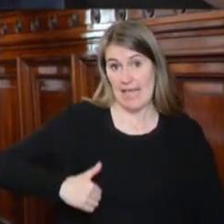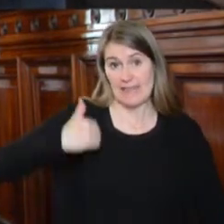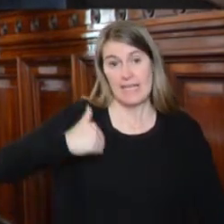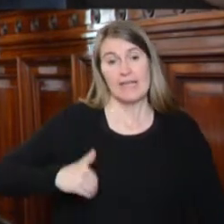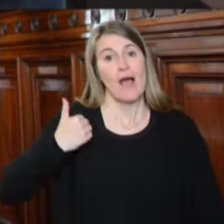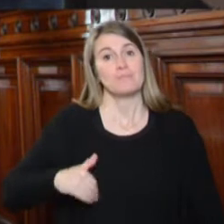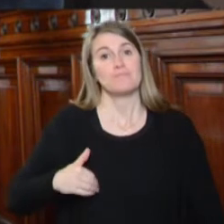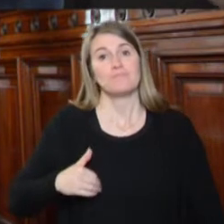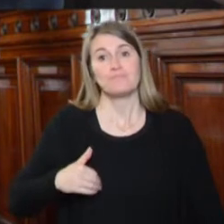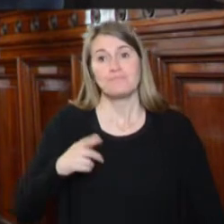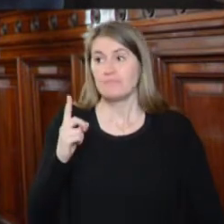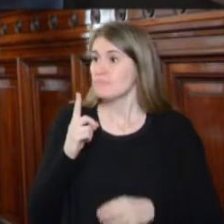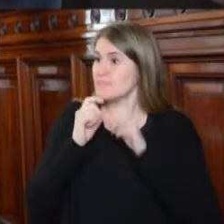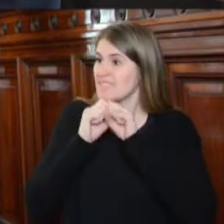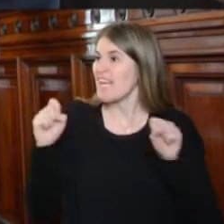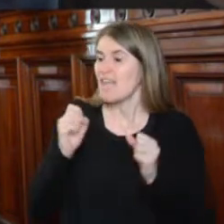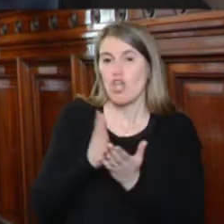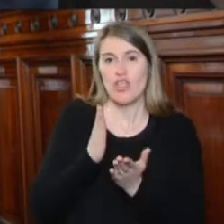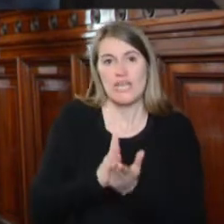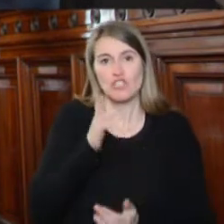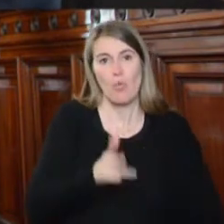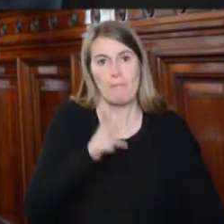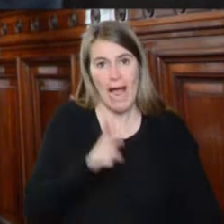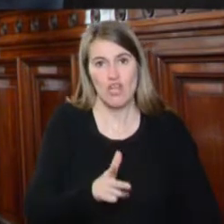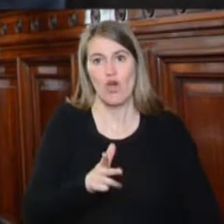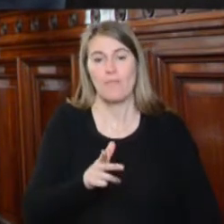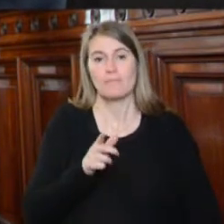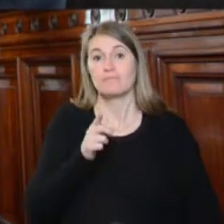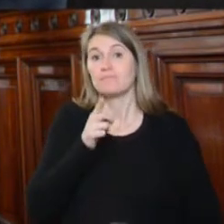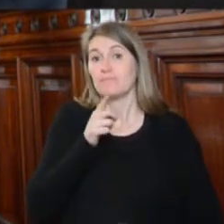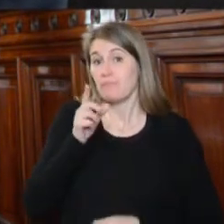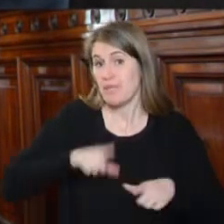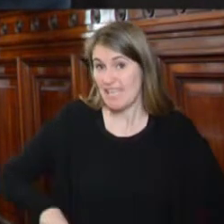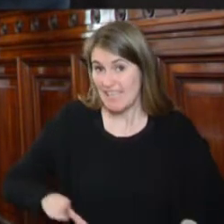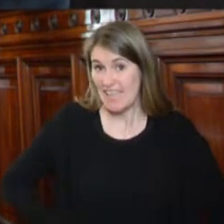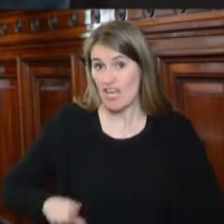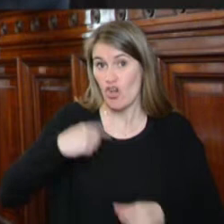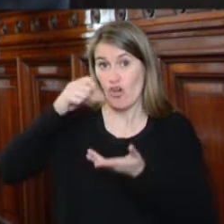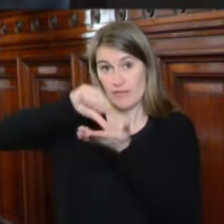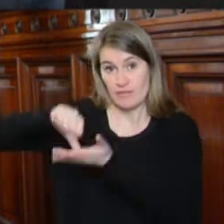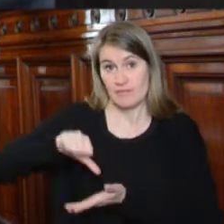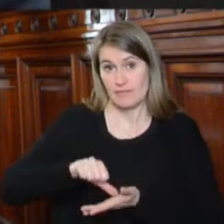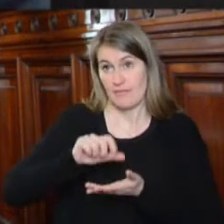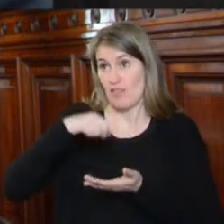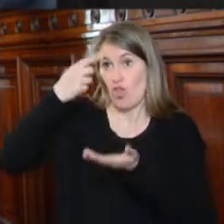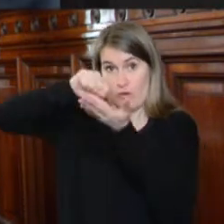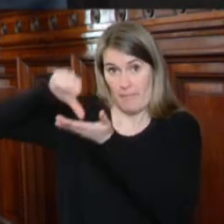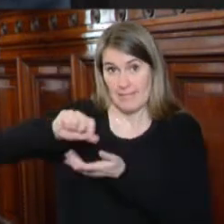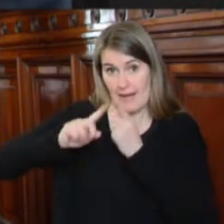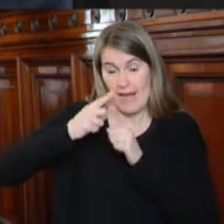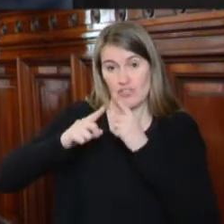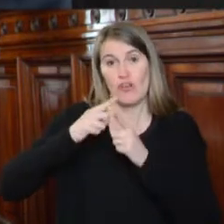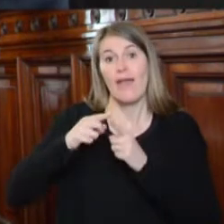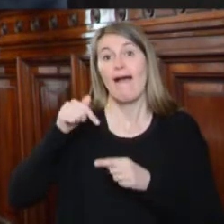señor Subsecretario de Derechos Humanos y Ministerio de Relaciones Exteriores y Trabajo. Me acompañan en la mesa